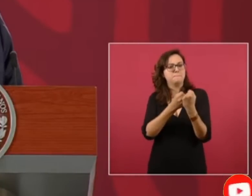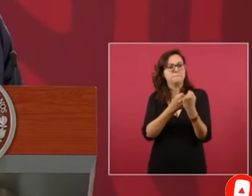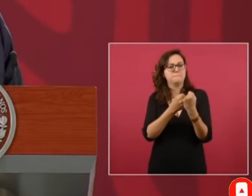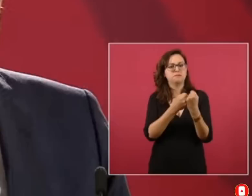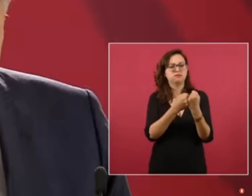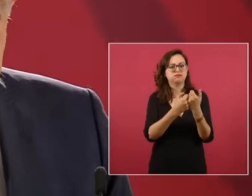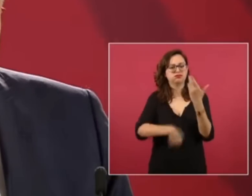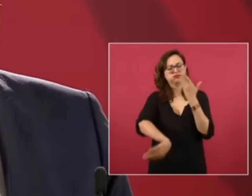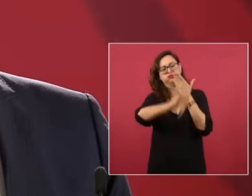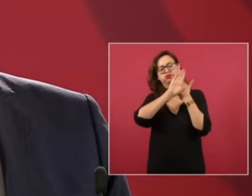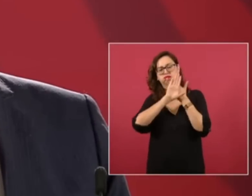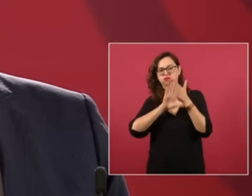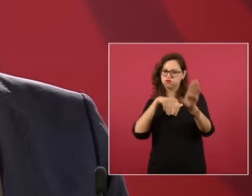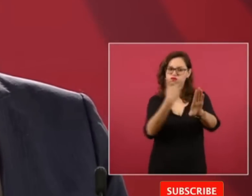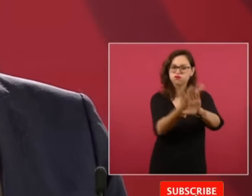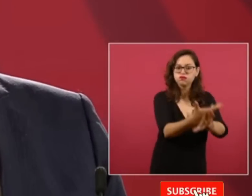Hablando de lo mismo.